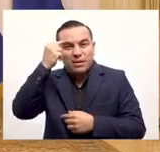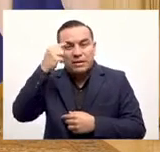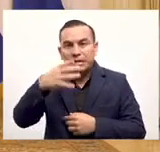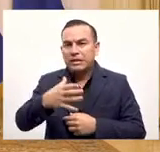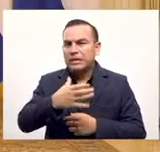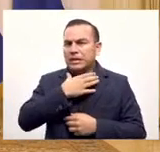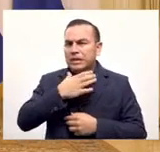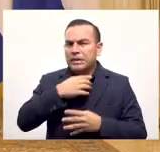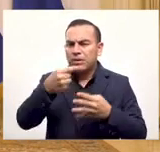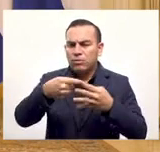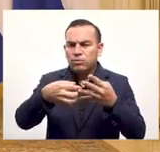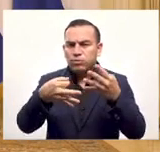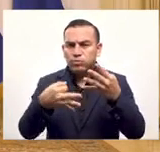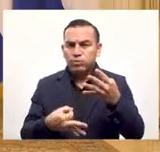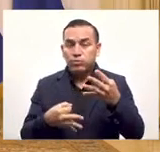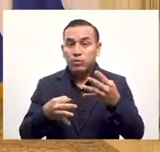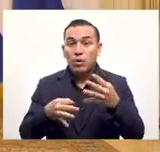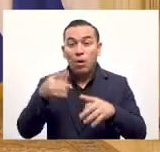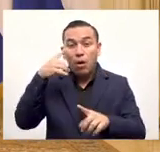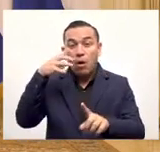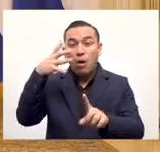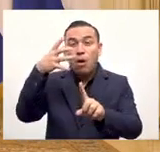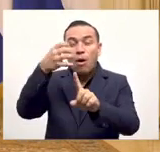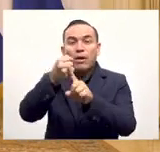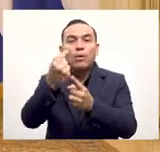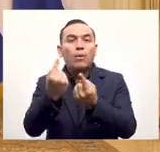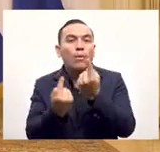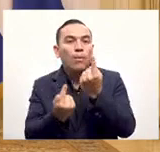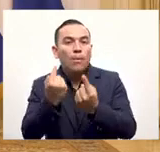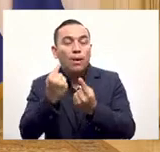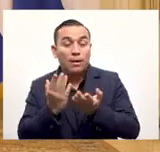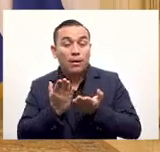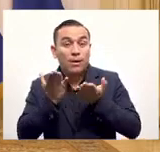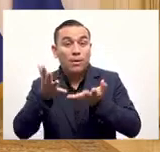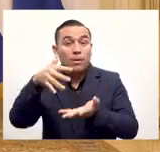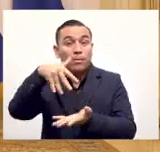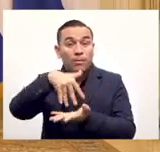ellos van a ser afectados por una ley que no tiene otro objetivo que beneficiarlos.